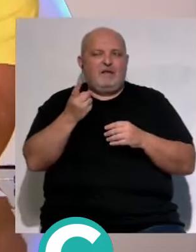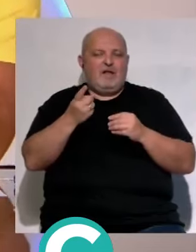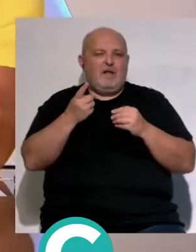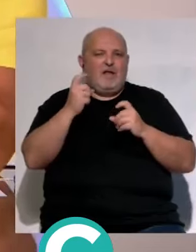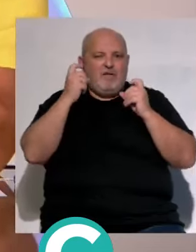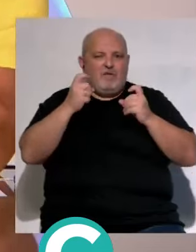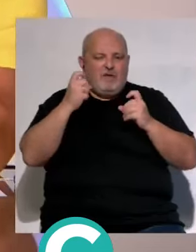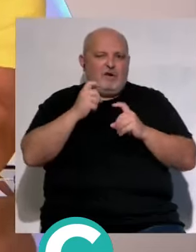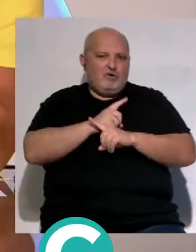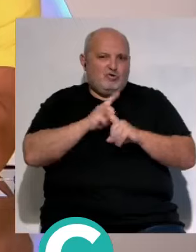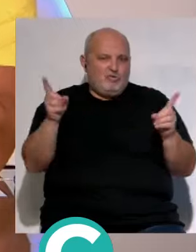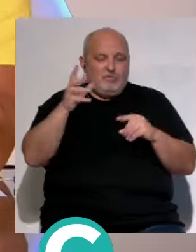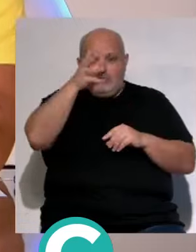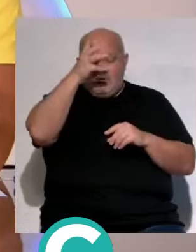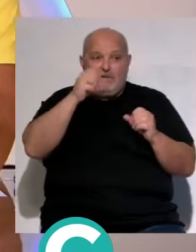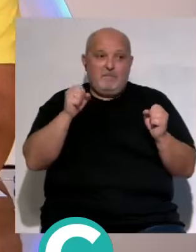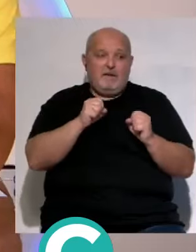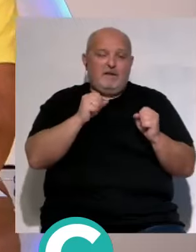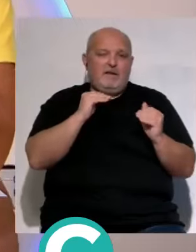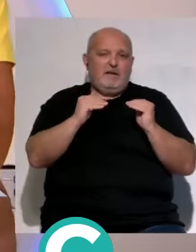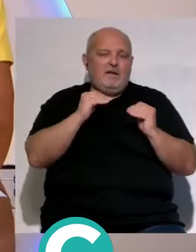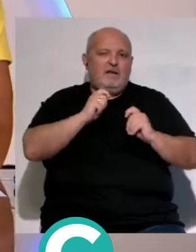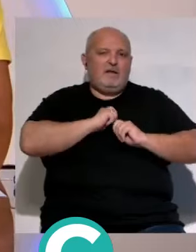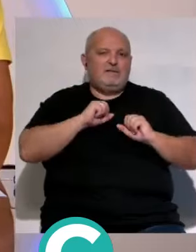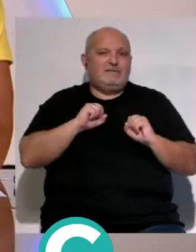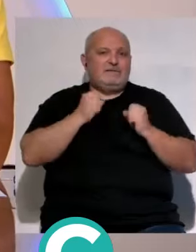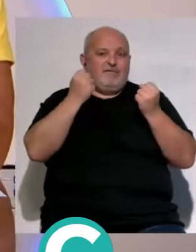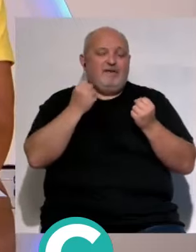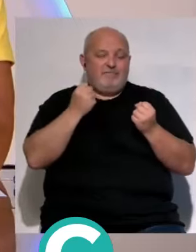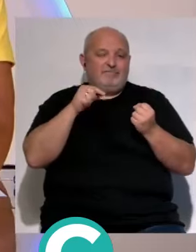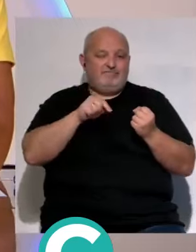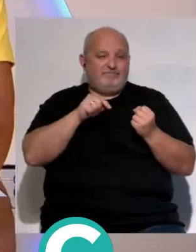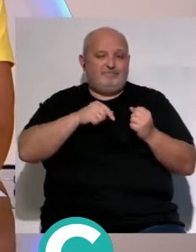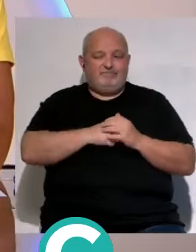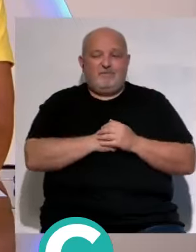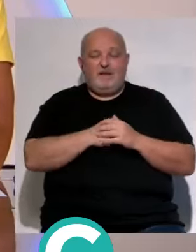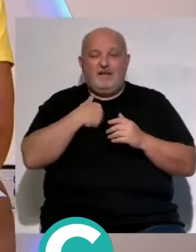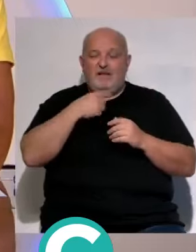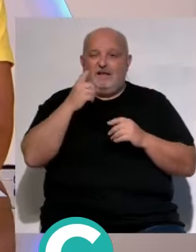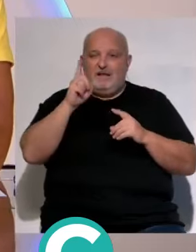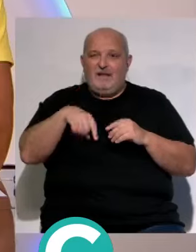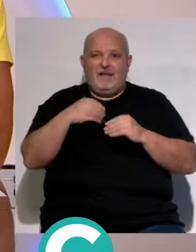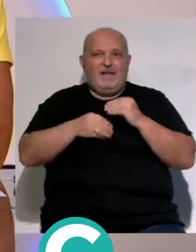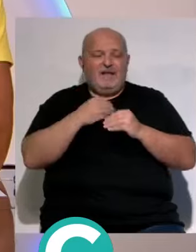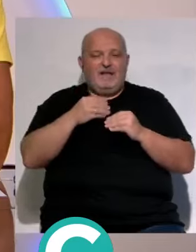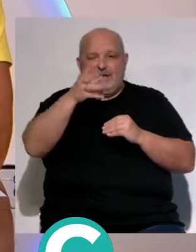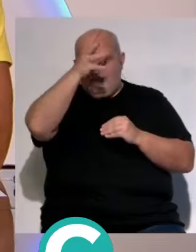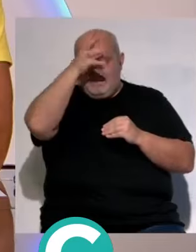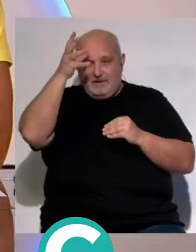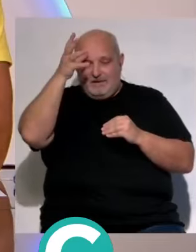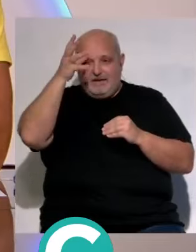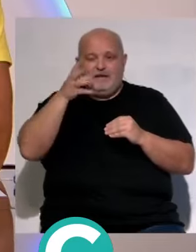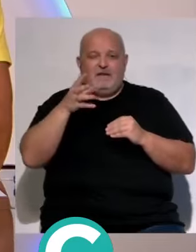hagas tanto esfuerzo en verano porque en invierno las últimas temporadas nos han salvado el mercado de invierno bueno pero yo creo que la tarea hay que hacerla en verano